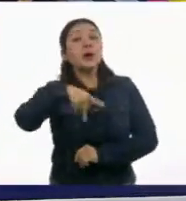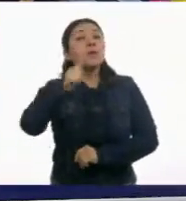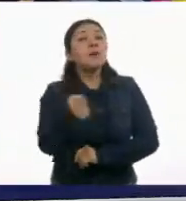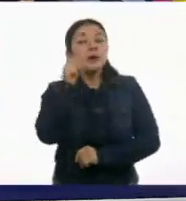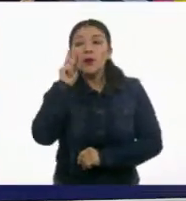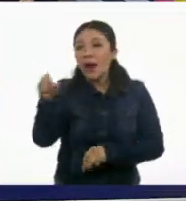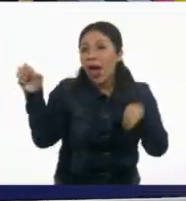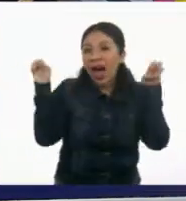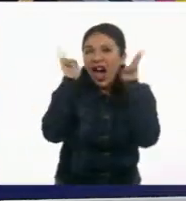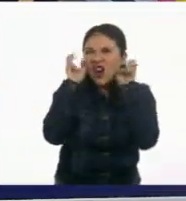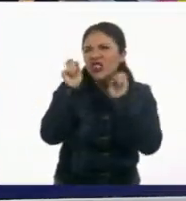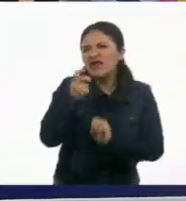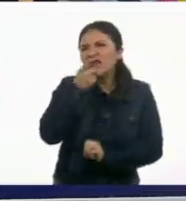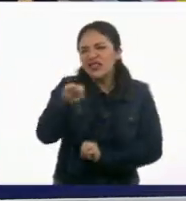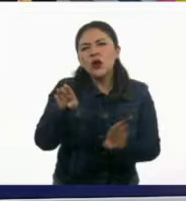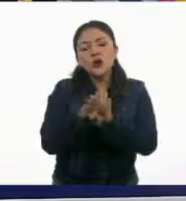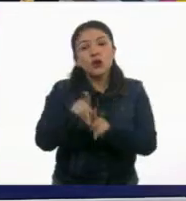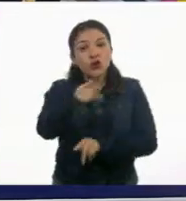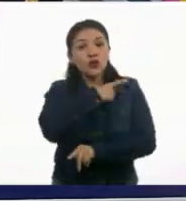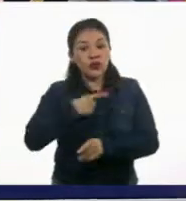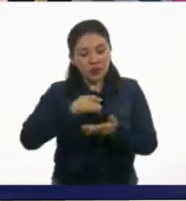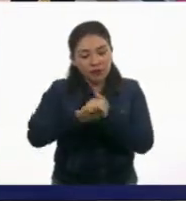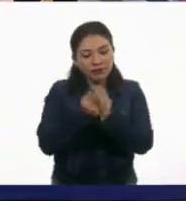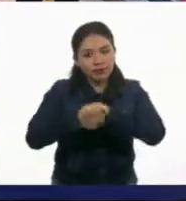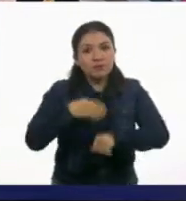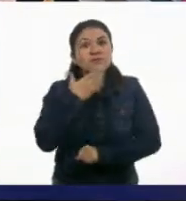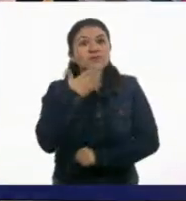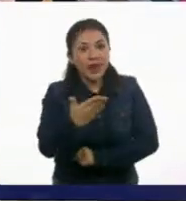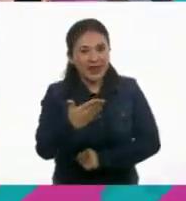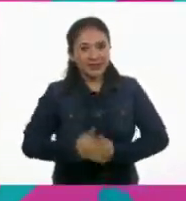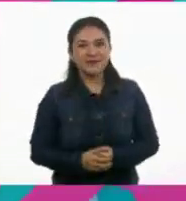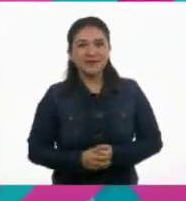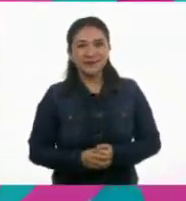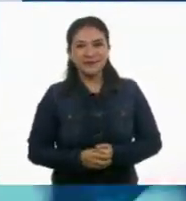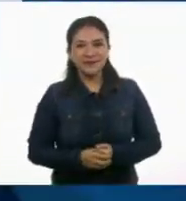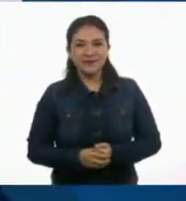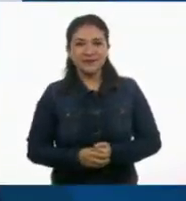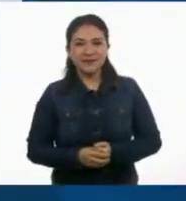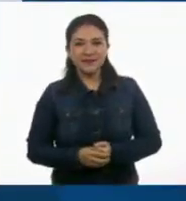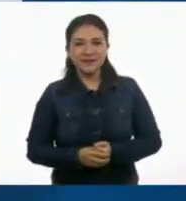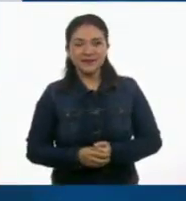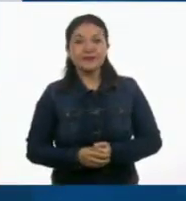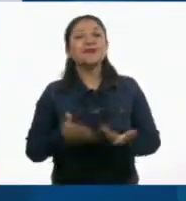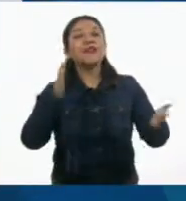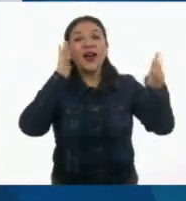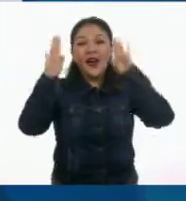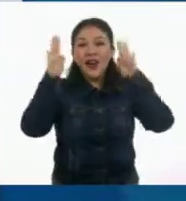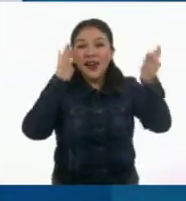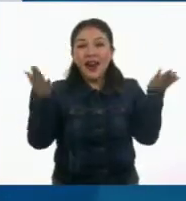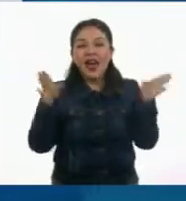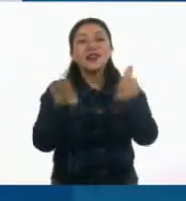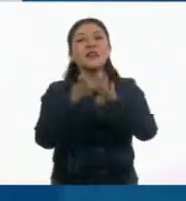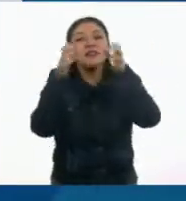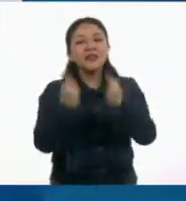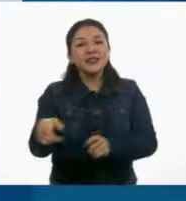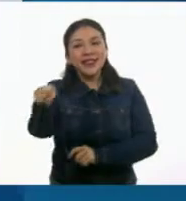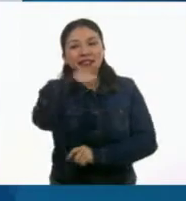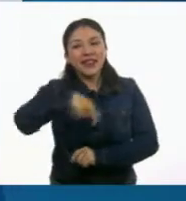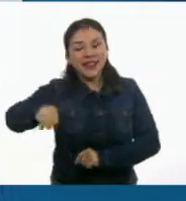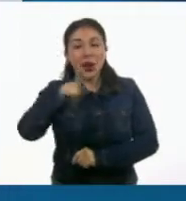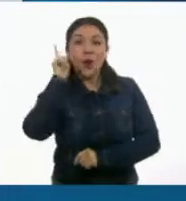corriendo con ajo listo para que nos enseñe cómo lavarnos las manos correctamente. ¡Hola! ¿Cómo están?